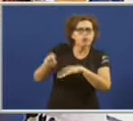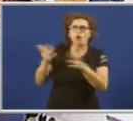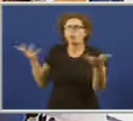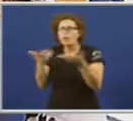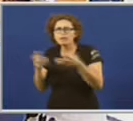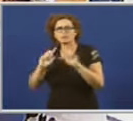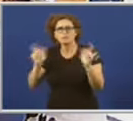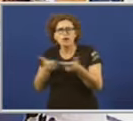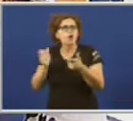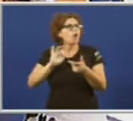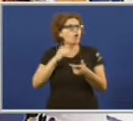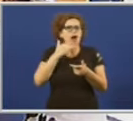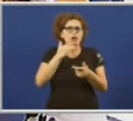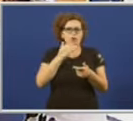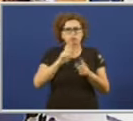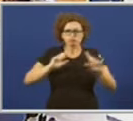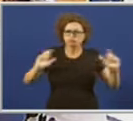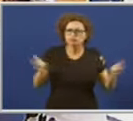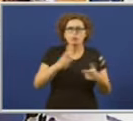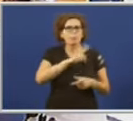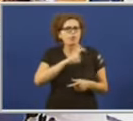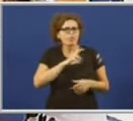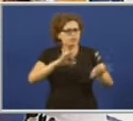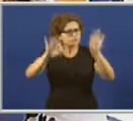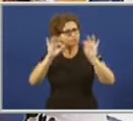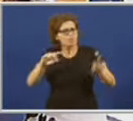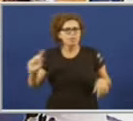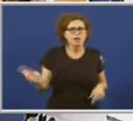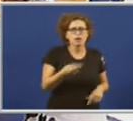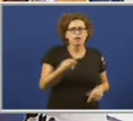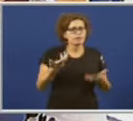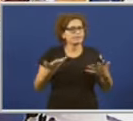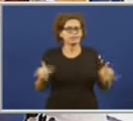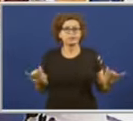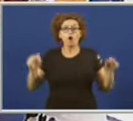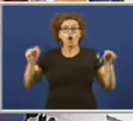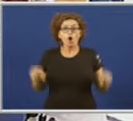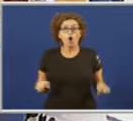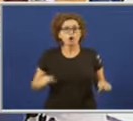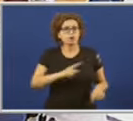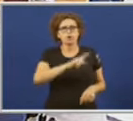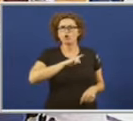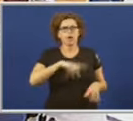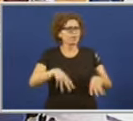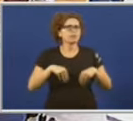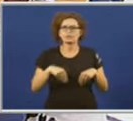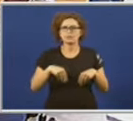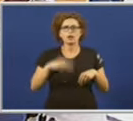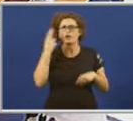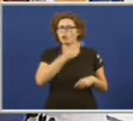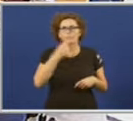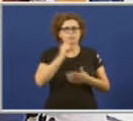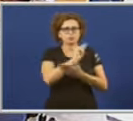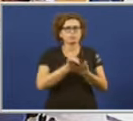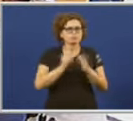urxencia, nin despregamentos policiais de emergencia. Non houbo maneira de que hoxe aceptasen compromisos orzamentarios